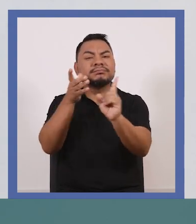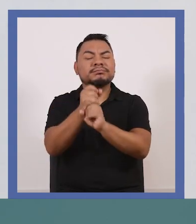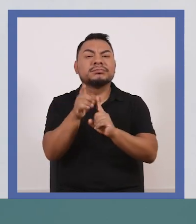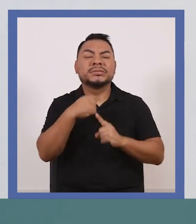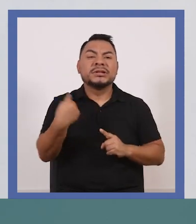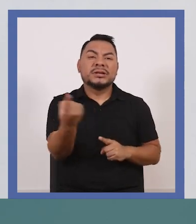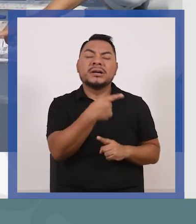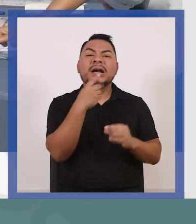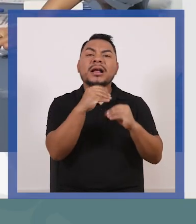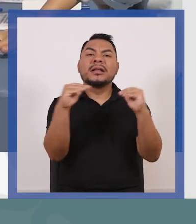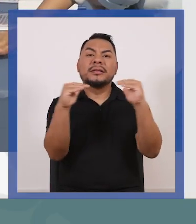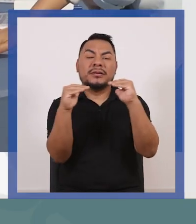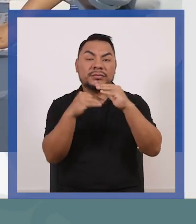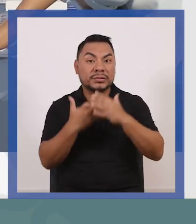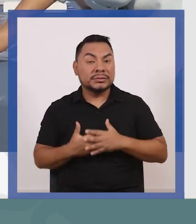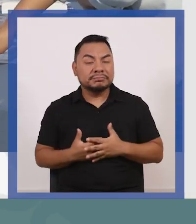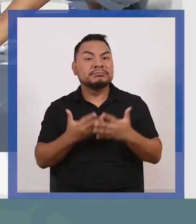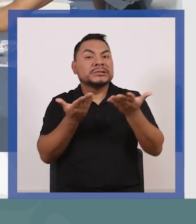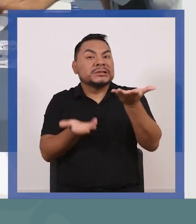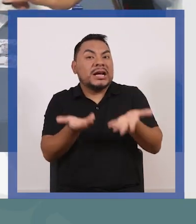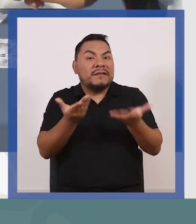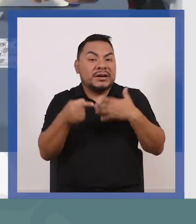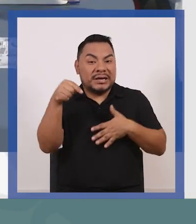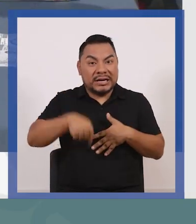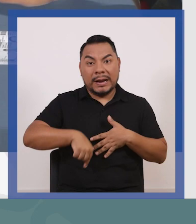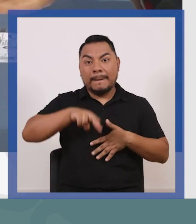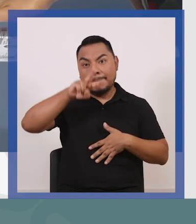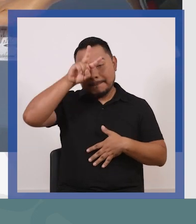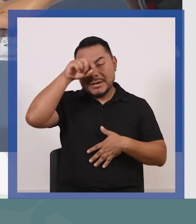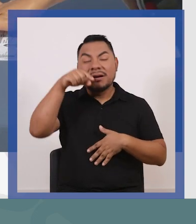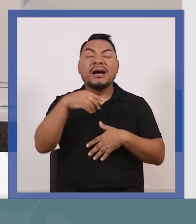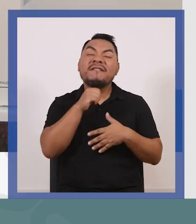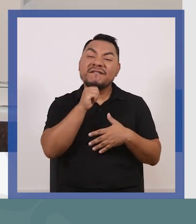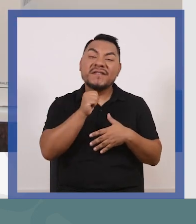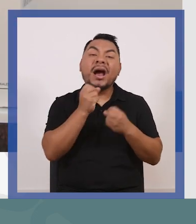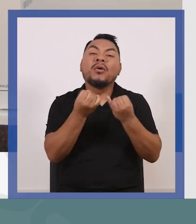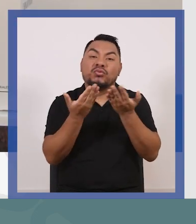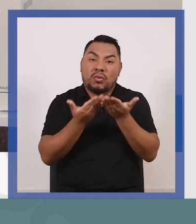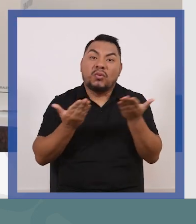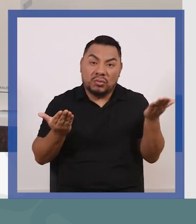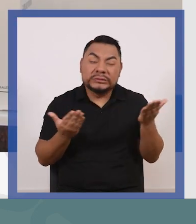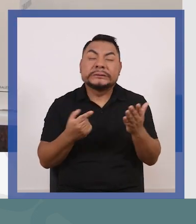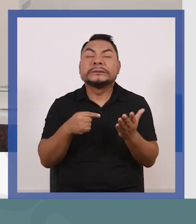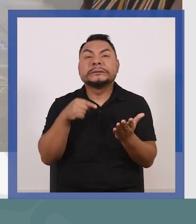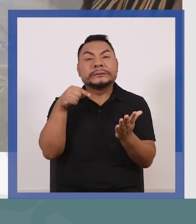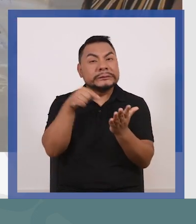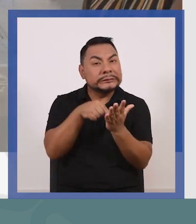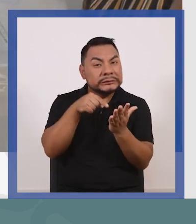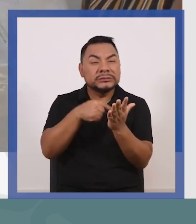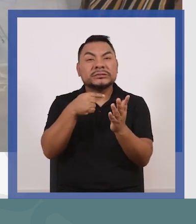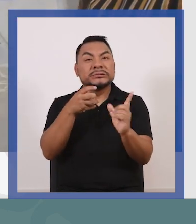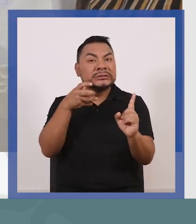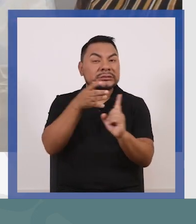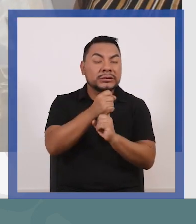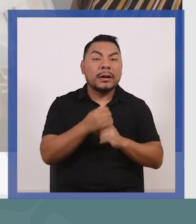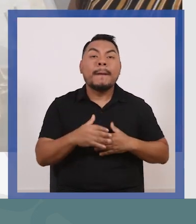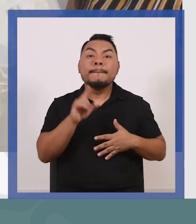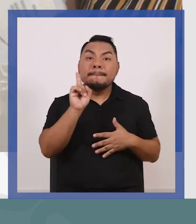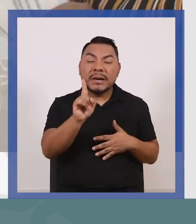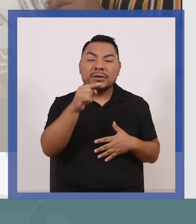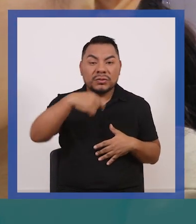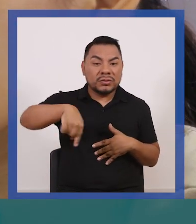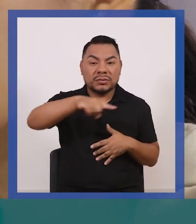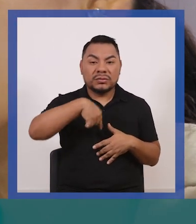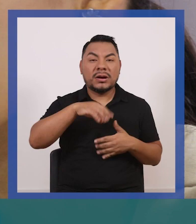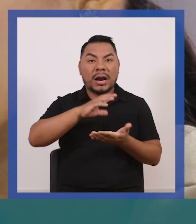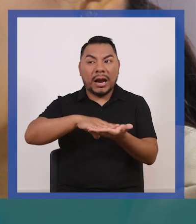constituirse un Estado democrático. Seguramente todavía como Estado tenemos algunas deudas, pero lo cierto es que la reflexión que nosotros podamos